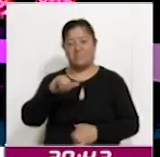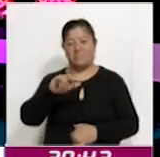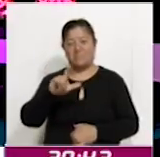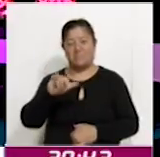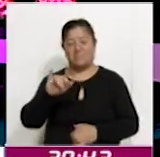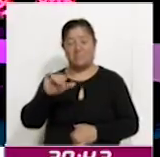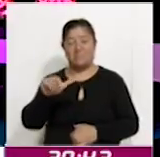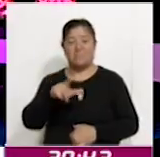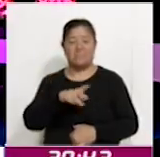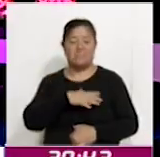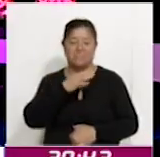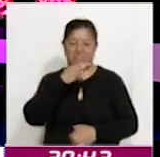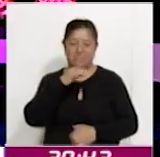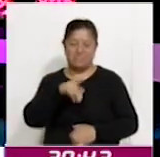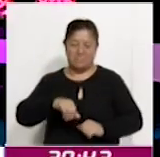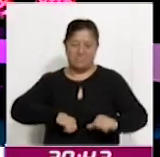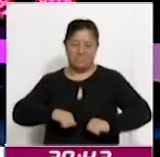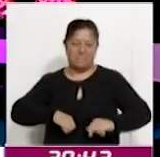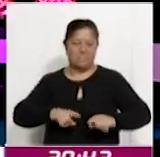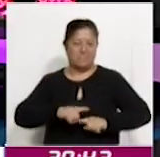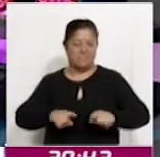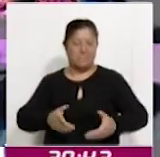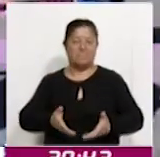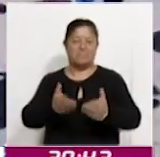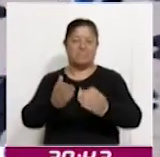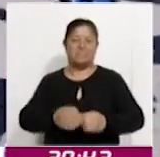actividades que a continuación le presentamos.